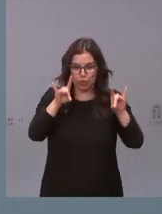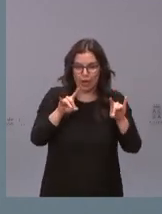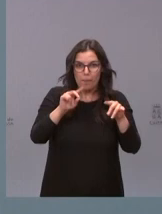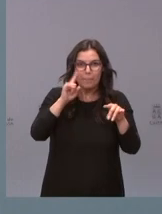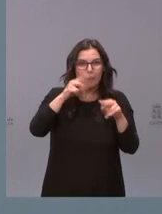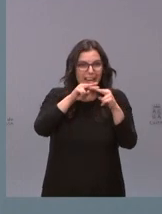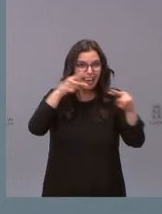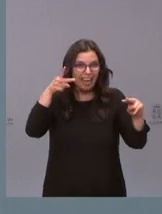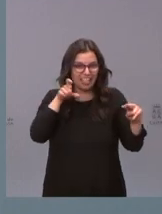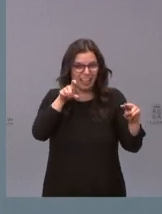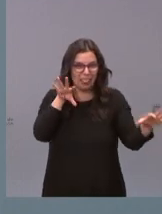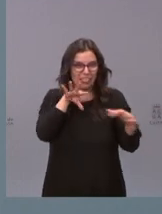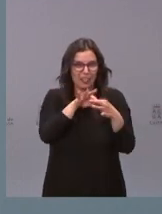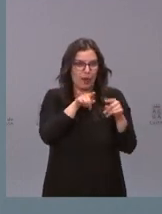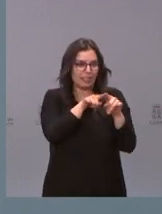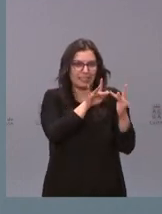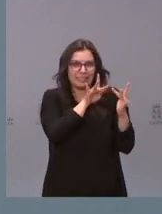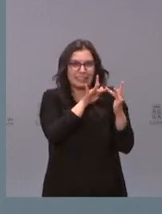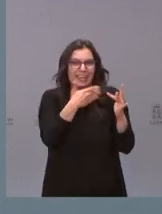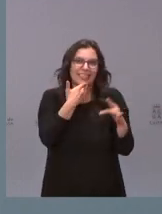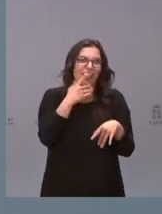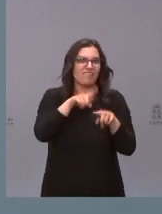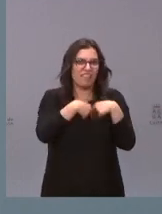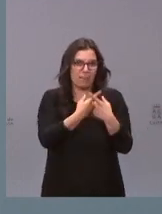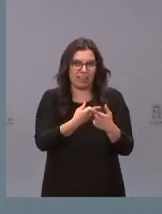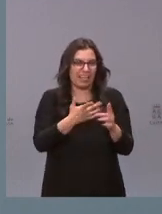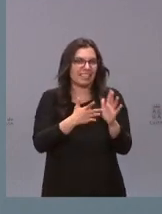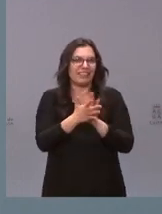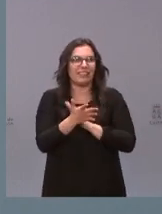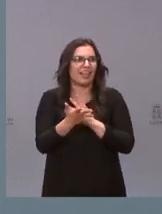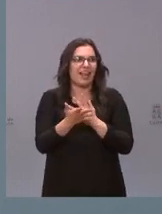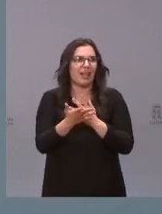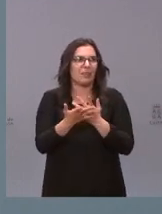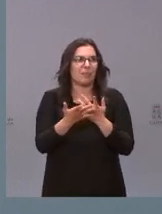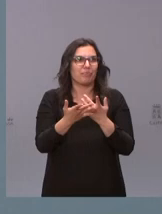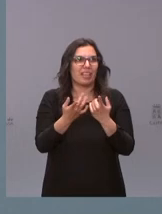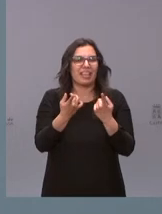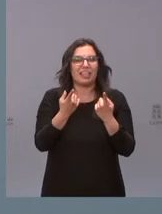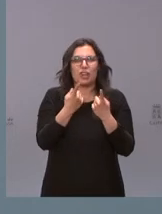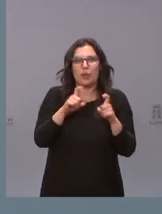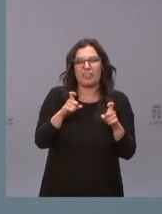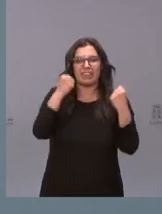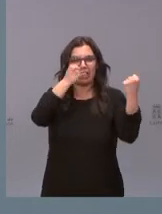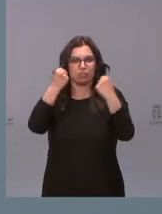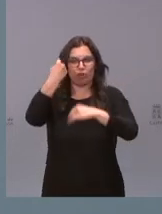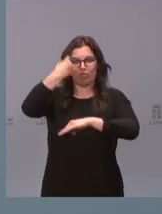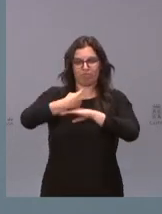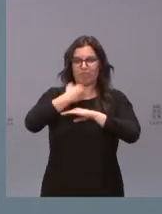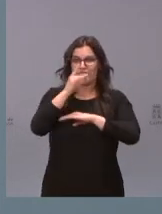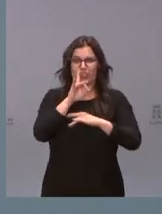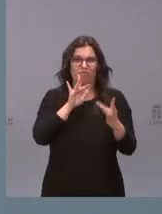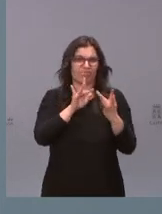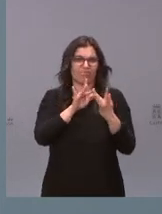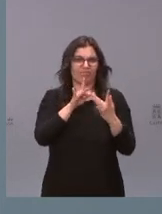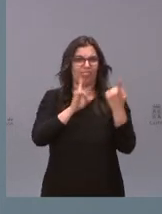interacción es casi de familia es decir que no necesitamos ni siquiera que sea una relación institucional lo mismo